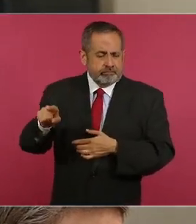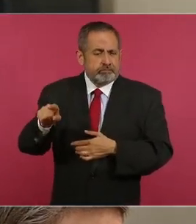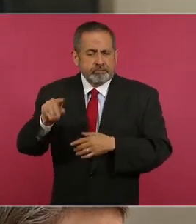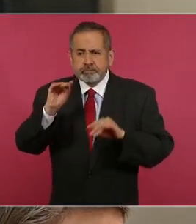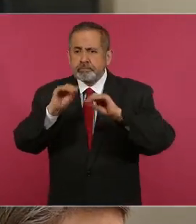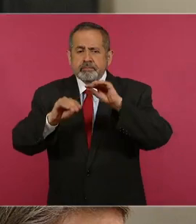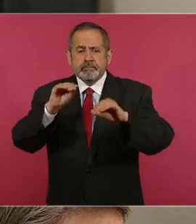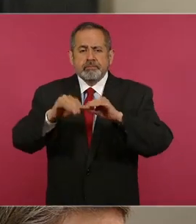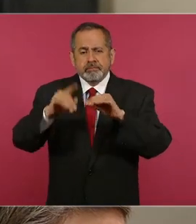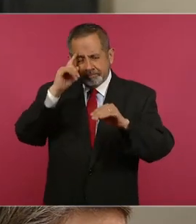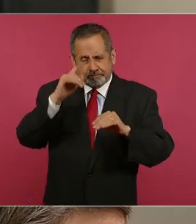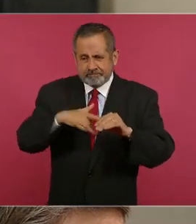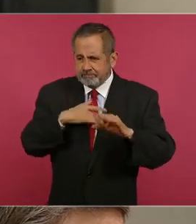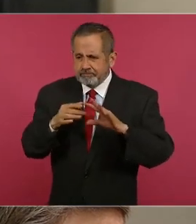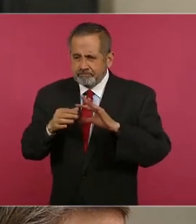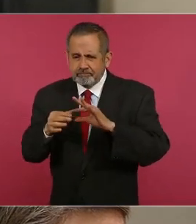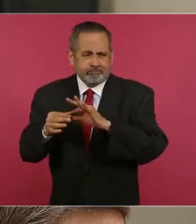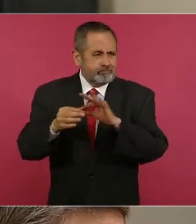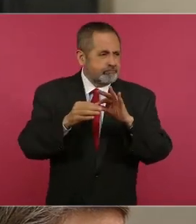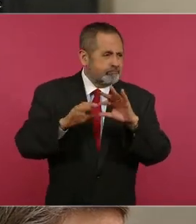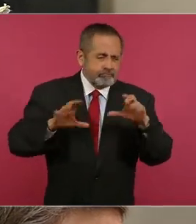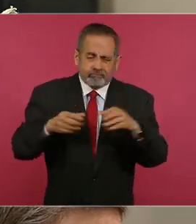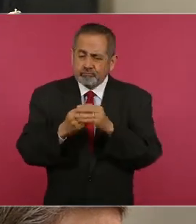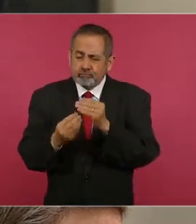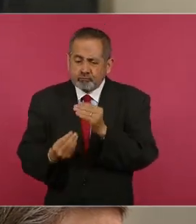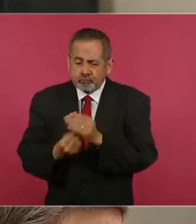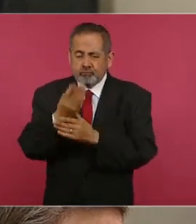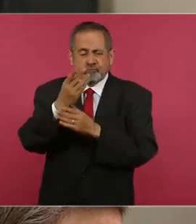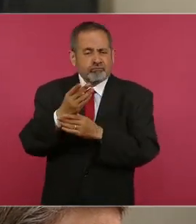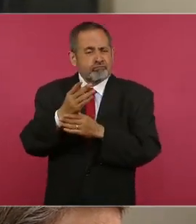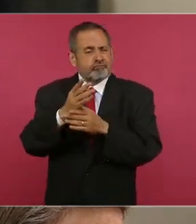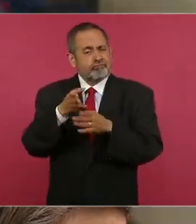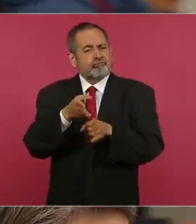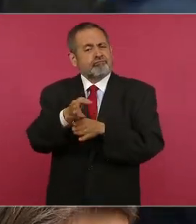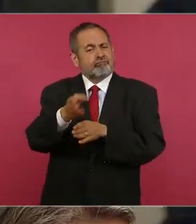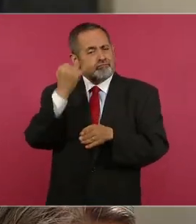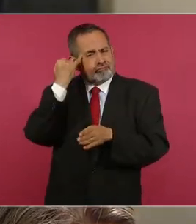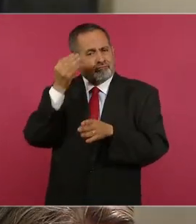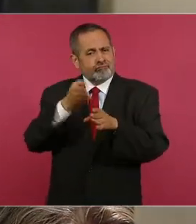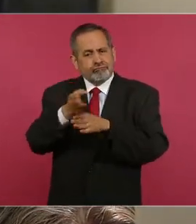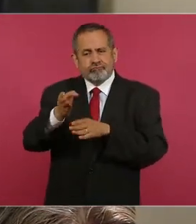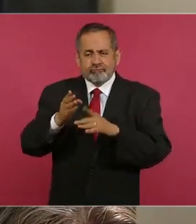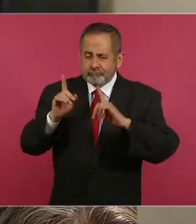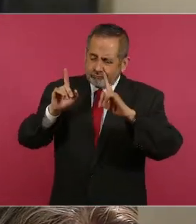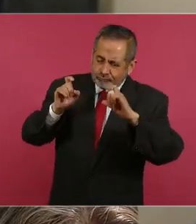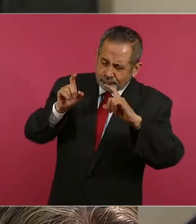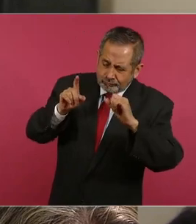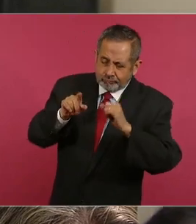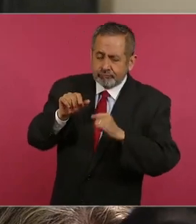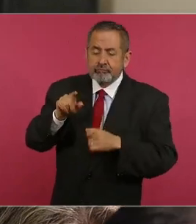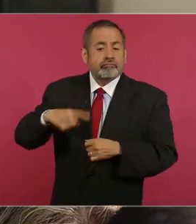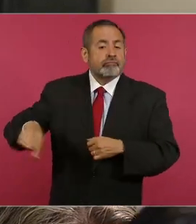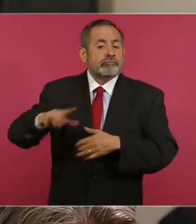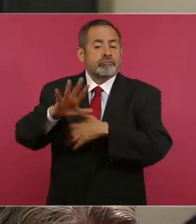certamen es consolidar un género fotográfico, documental y artístico por los derechos de los animales.